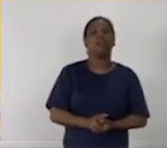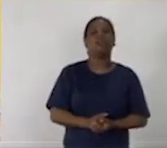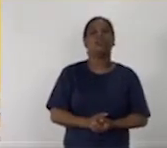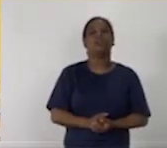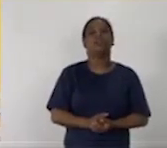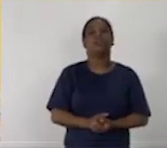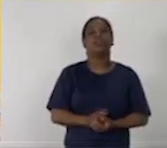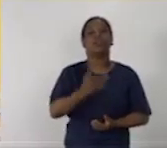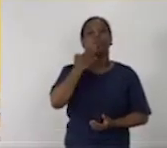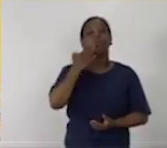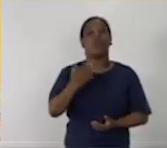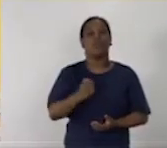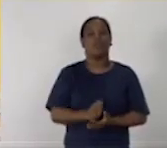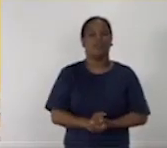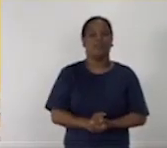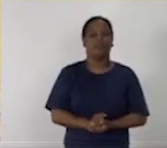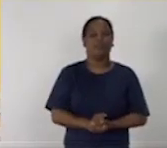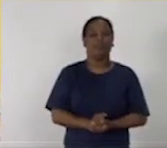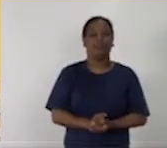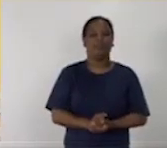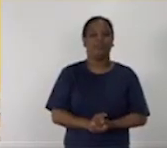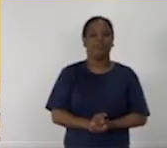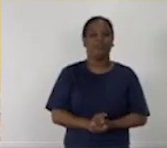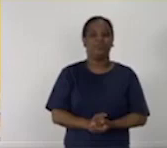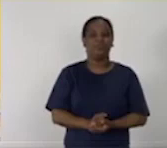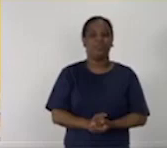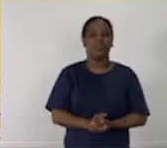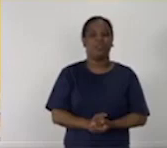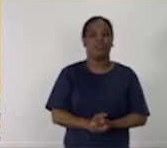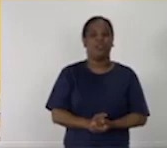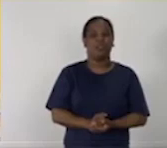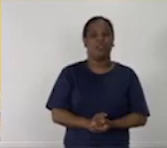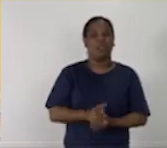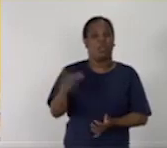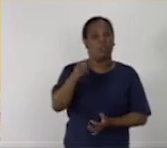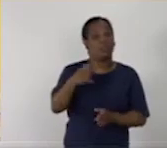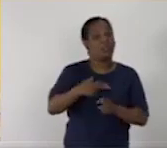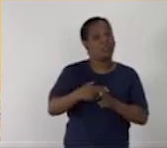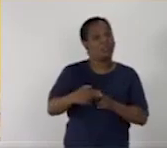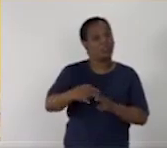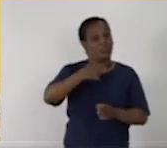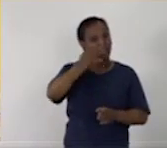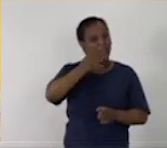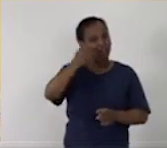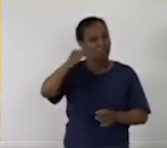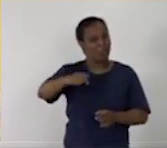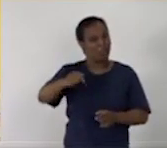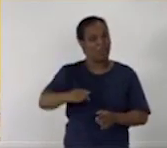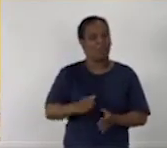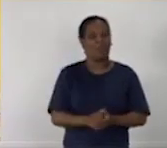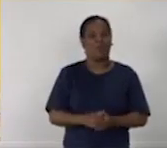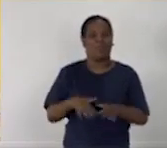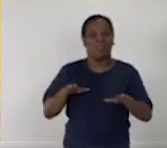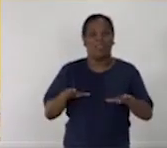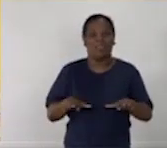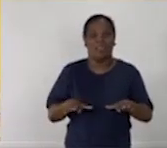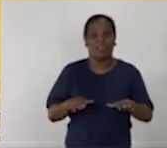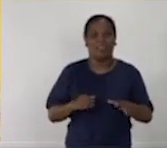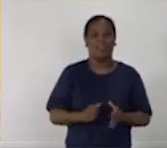que tenemos. Tal es el caso del hecho que les presento a continuación. Manténganse así,